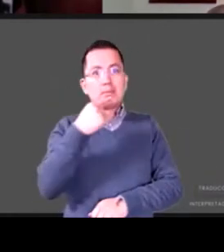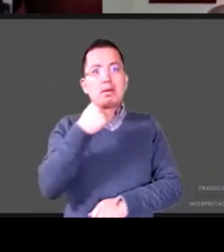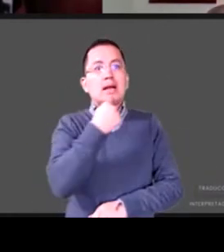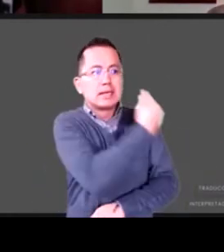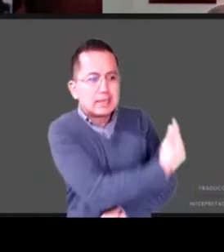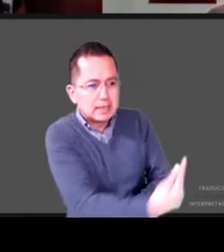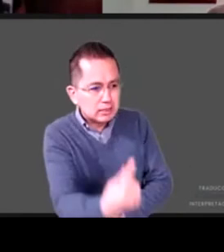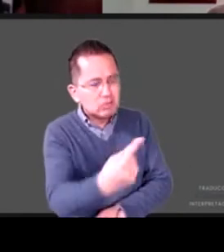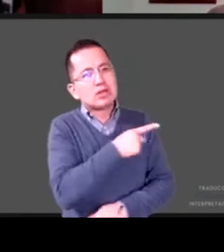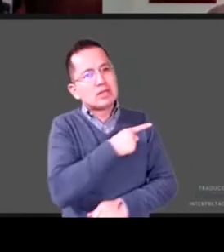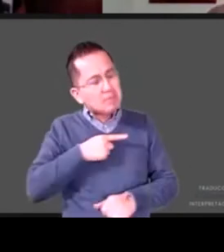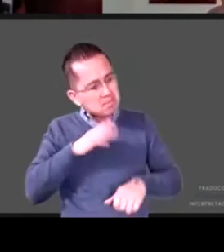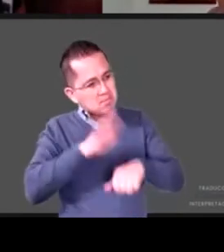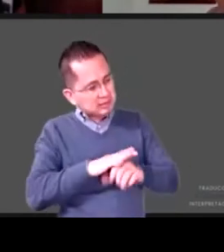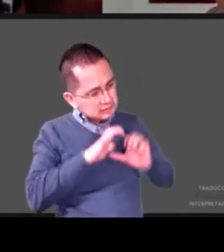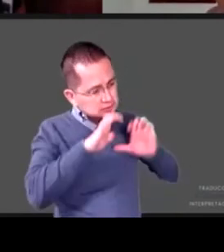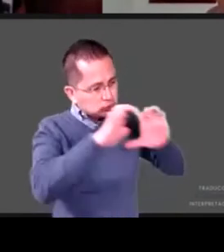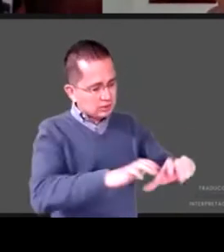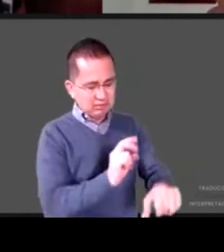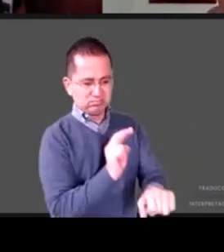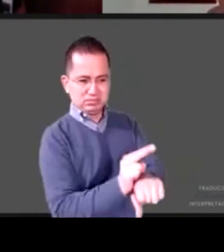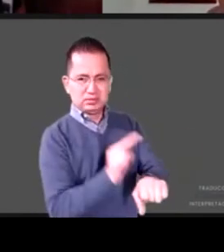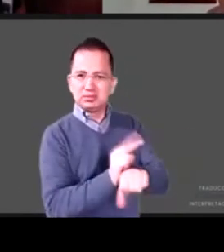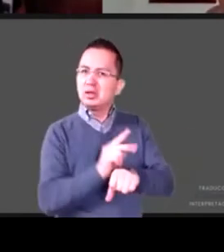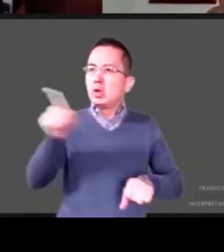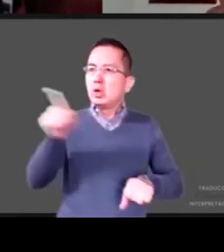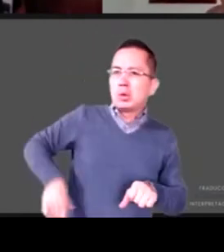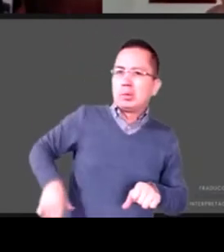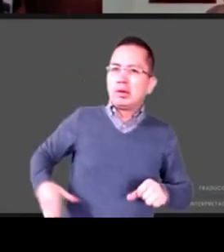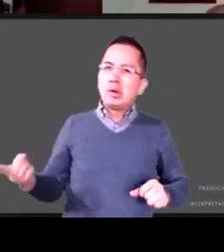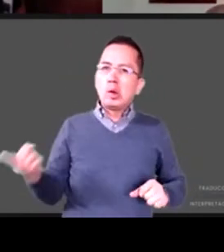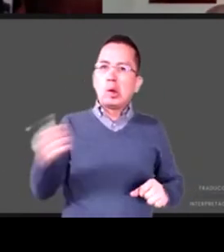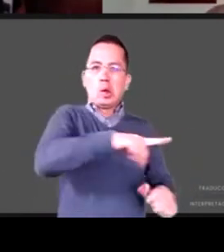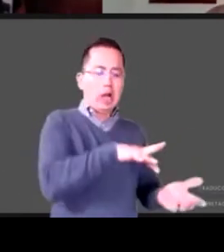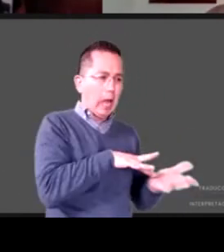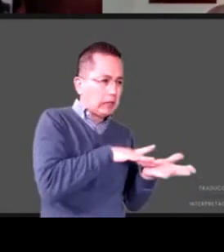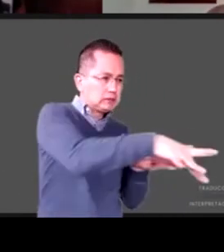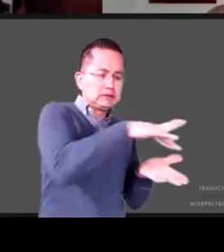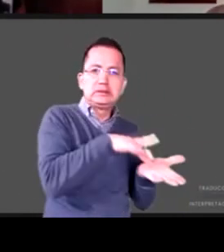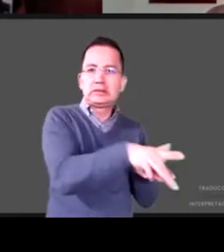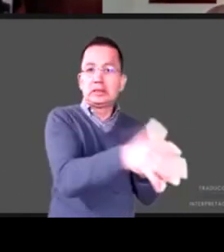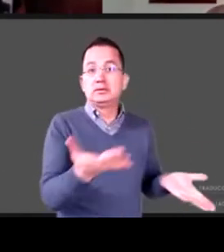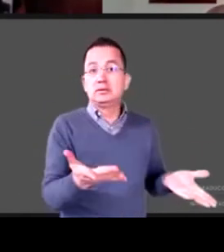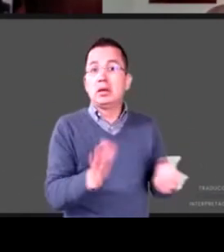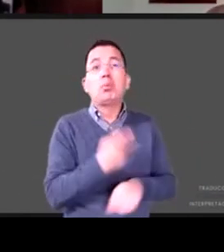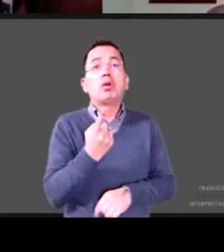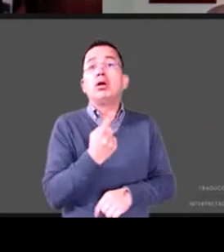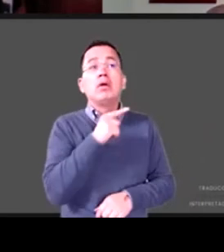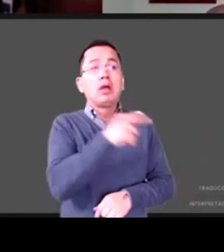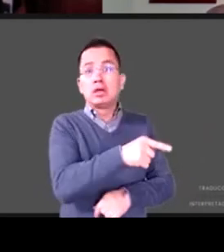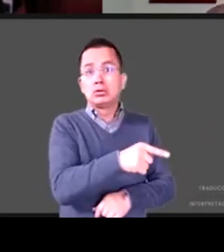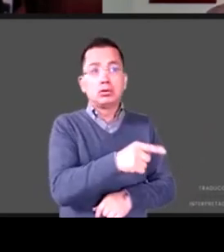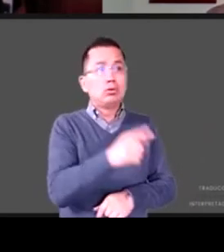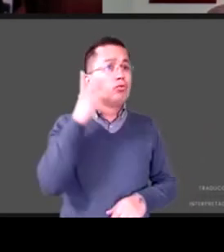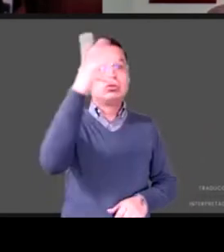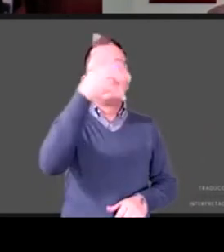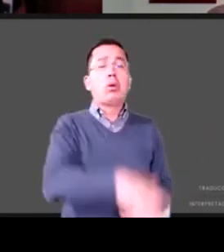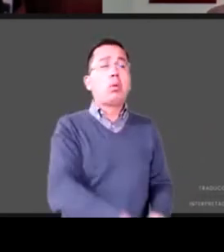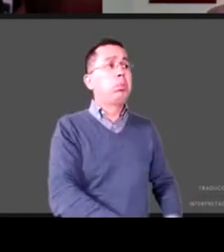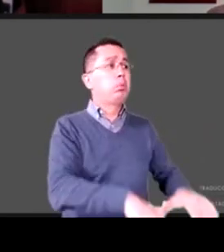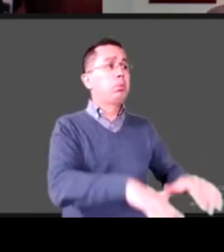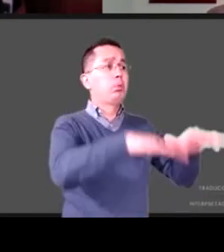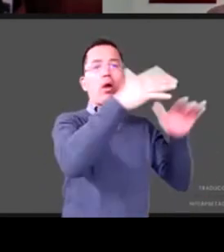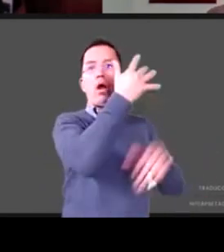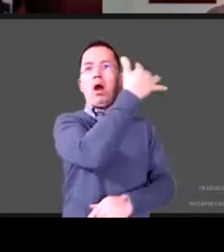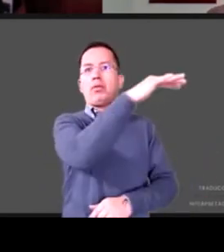construcción de un sistema de protección y asistencia social porque estos niños van a ser adultos muy rápidos sin capital humano